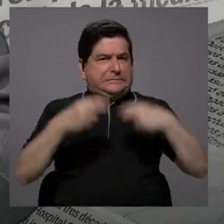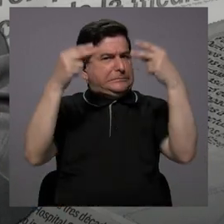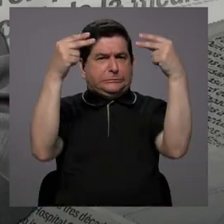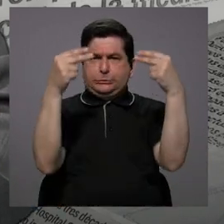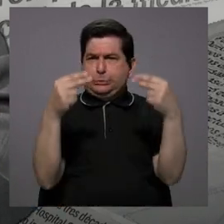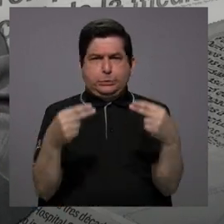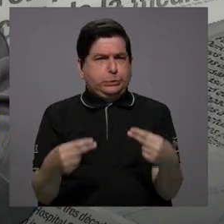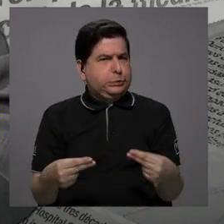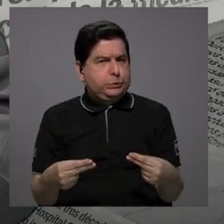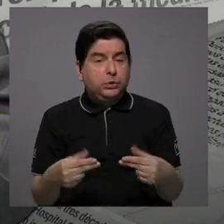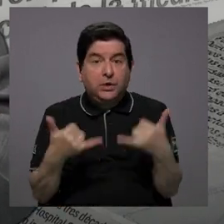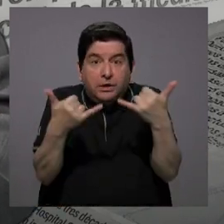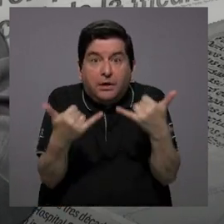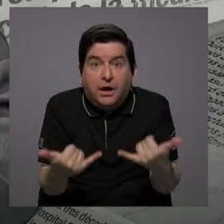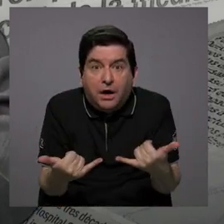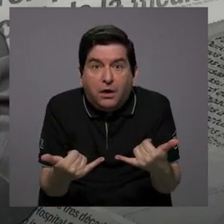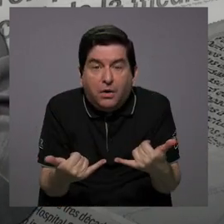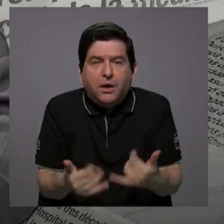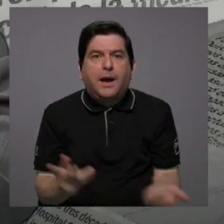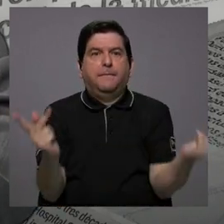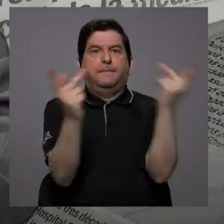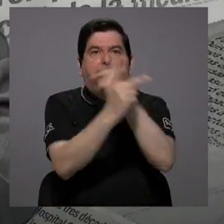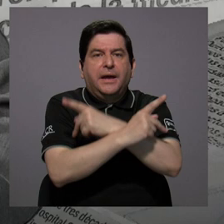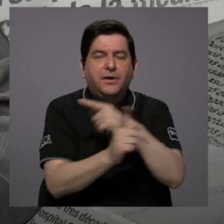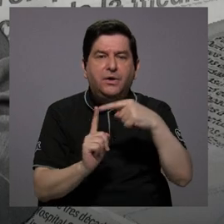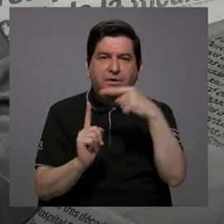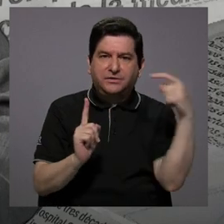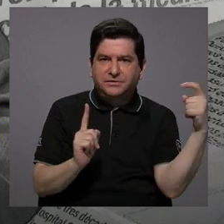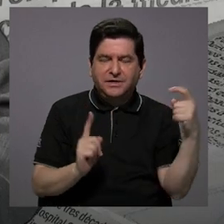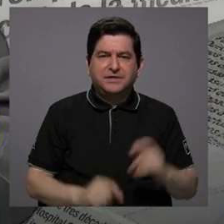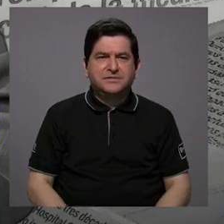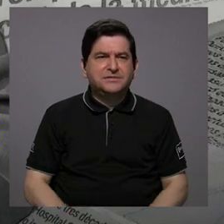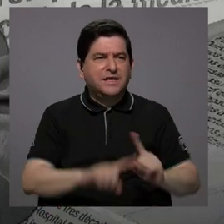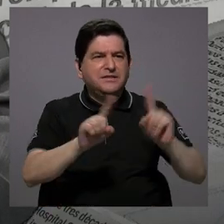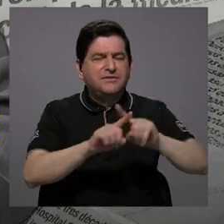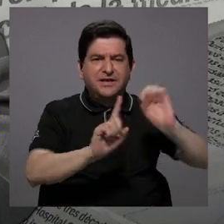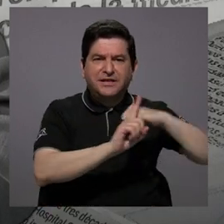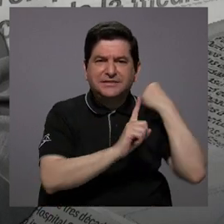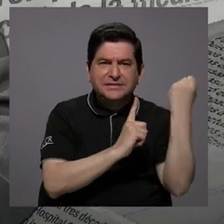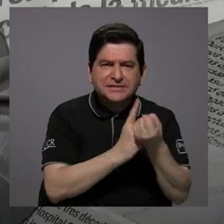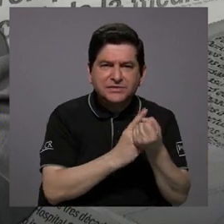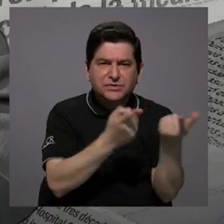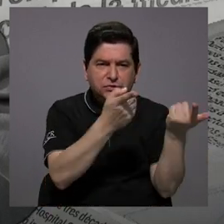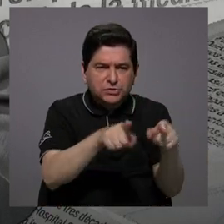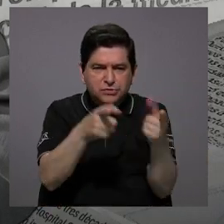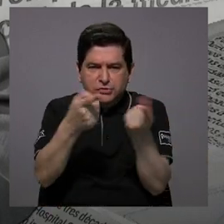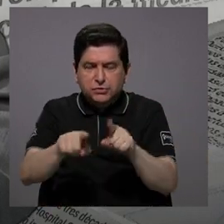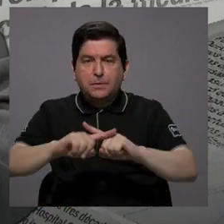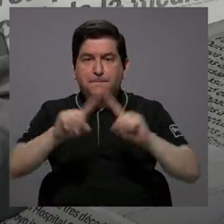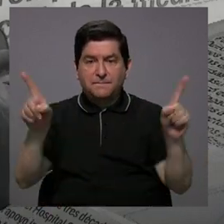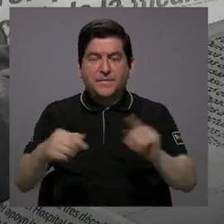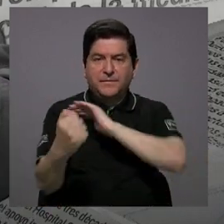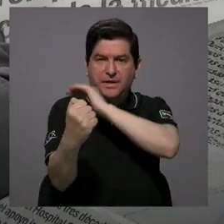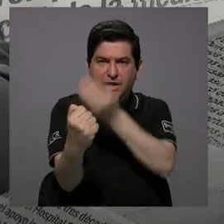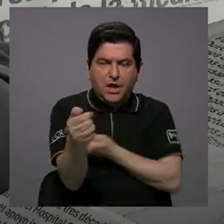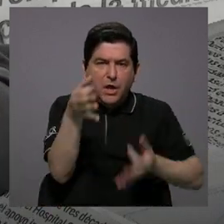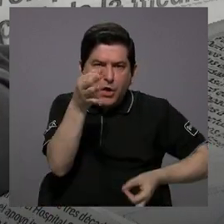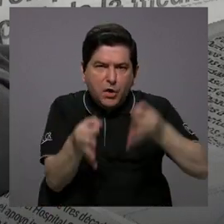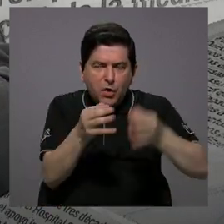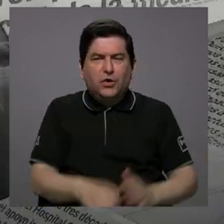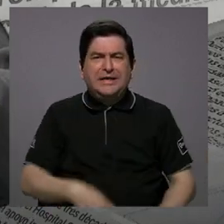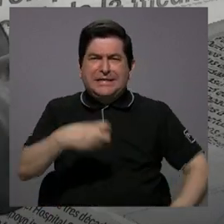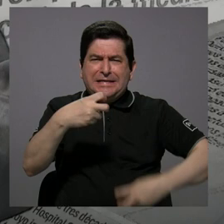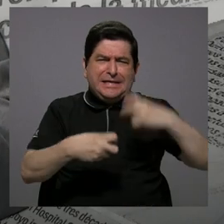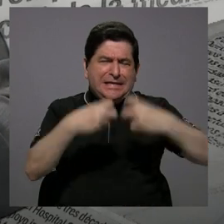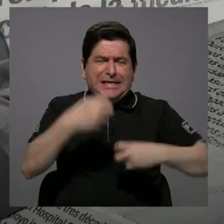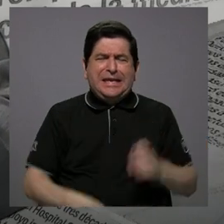que hoy es más grave a partir de una serie de acontecimientos, pero el Poder Judicial ha tenido una